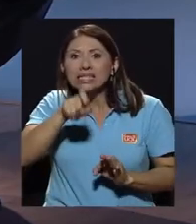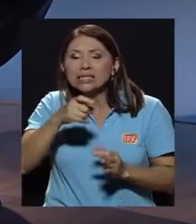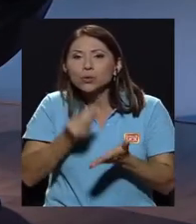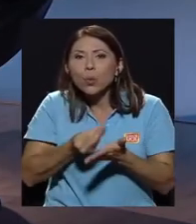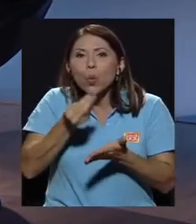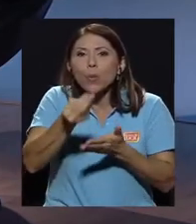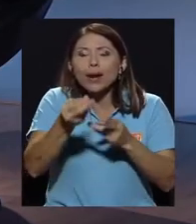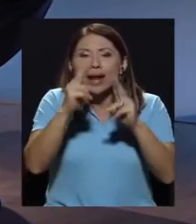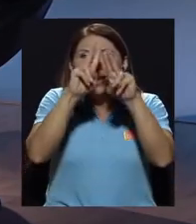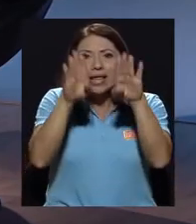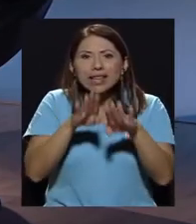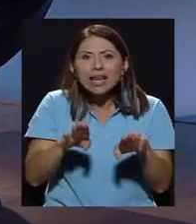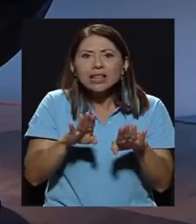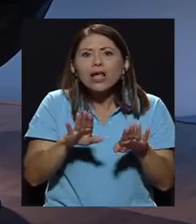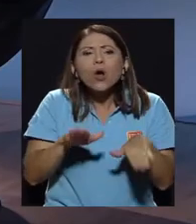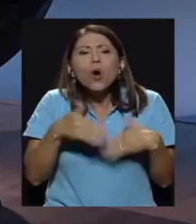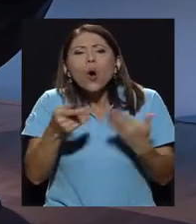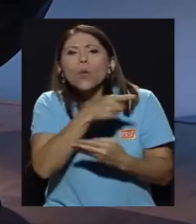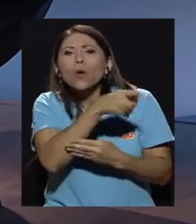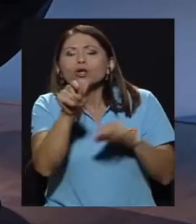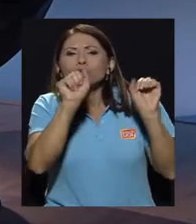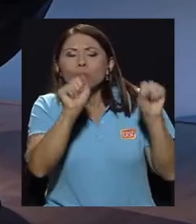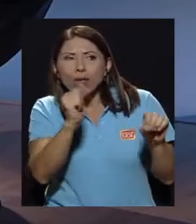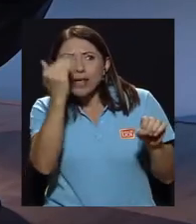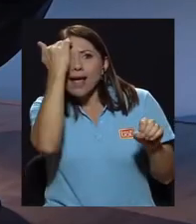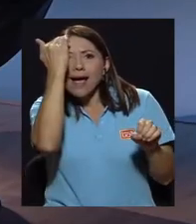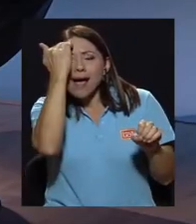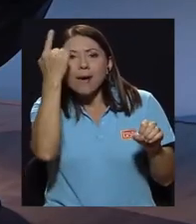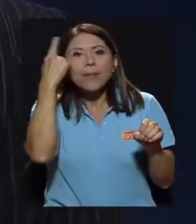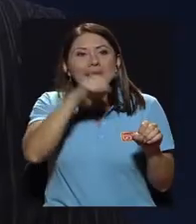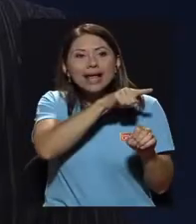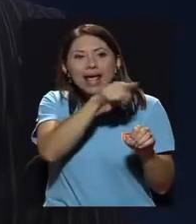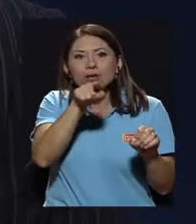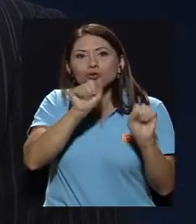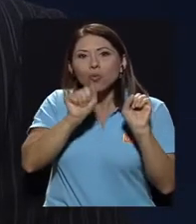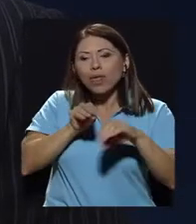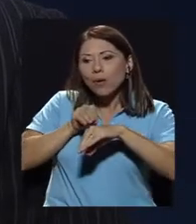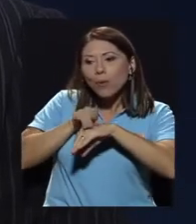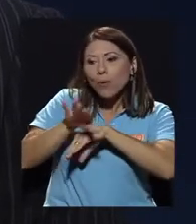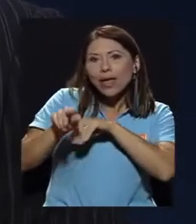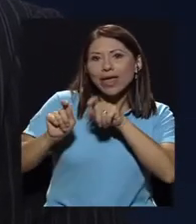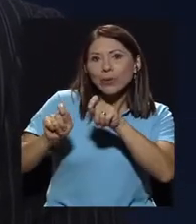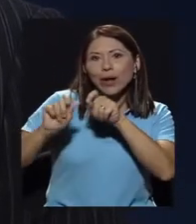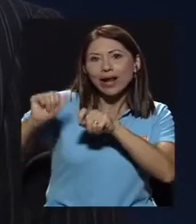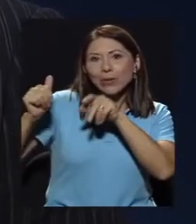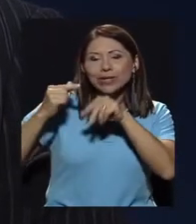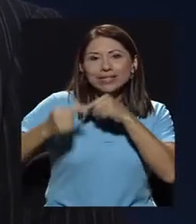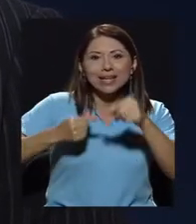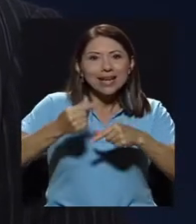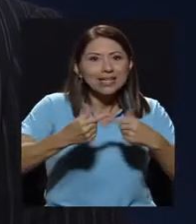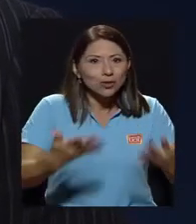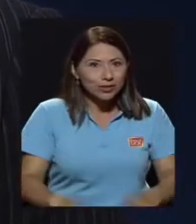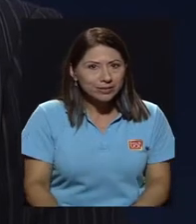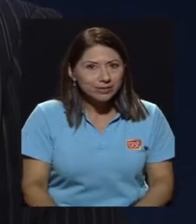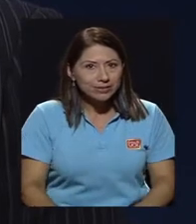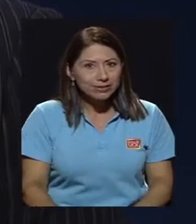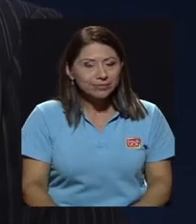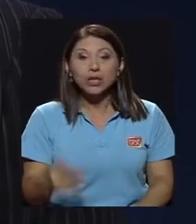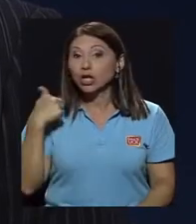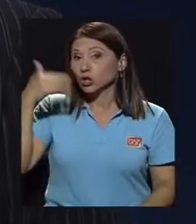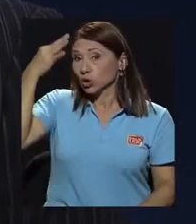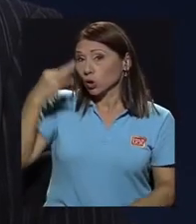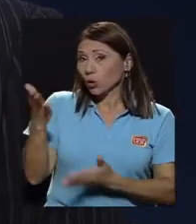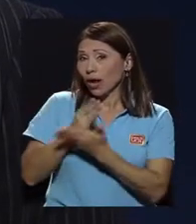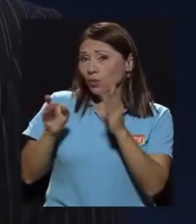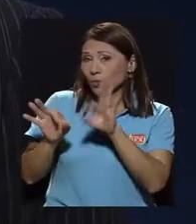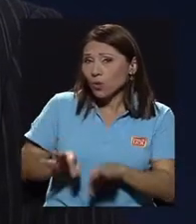cómo educar a esa población para que pueda educar a las otras generaciones. Yo creo que tal vez una de las cosas más importantes del informe es